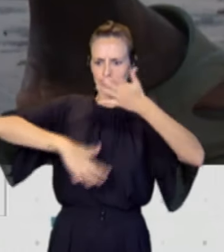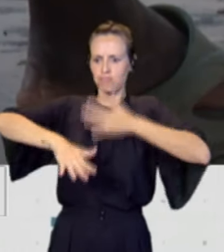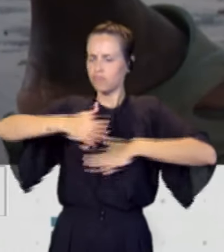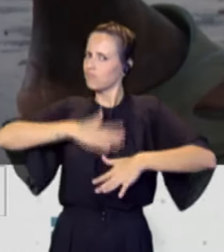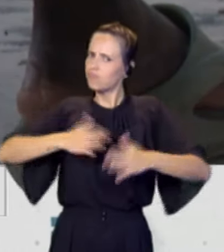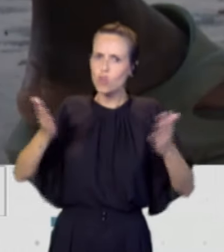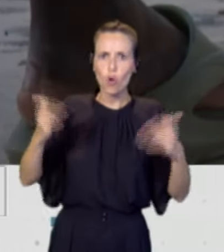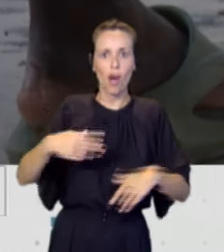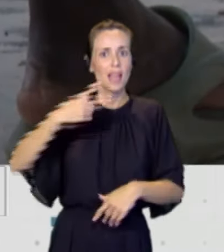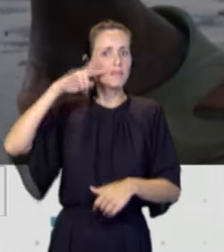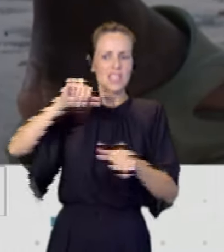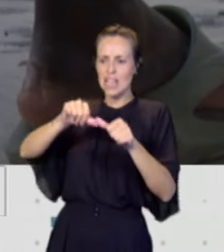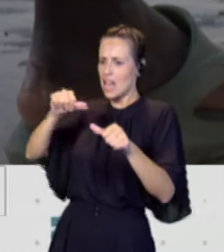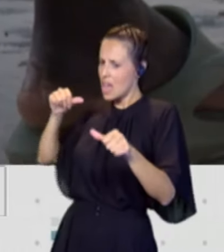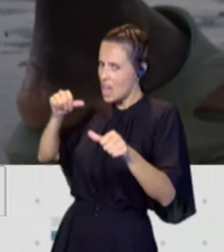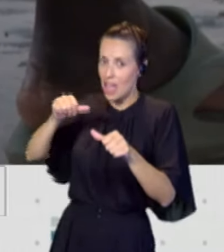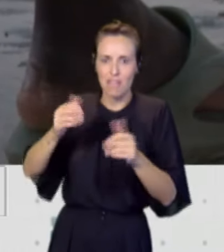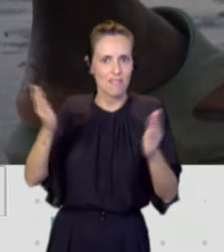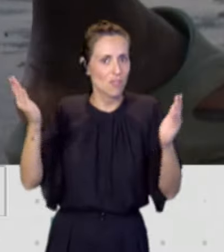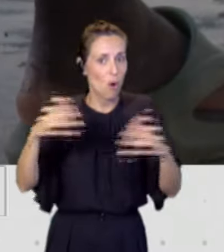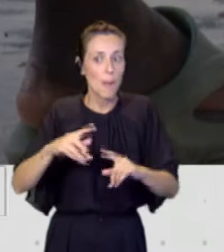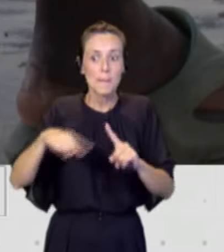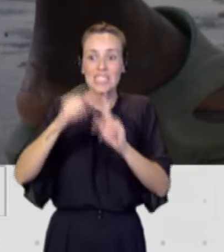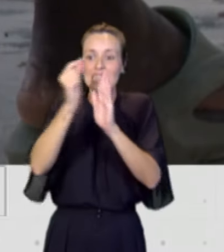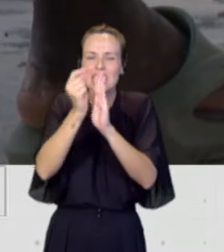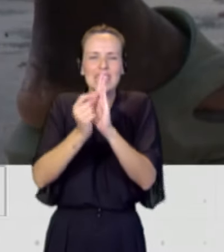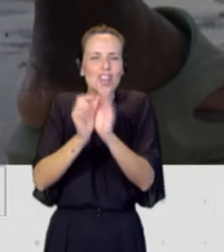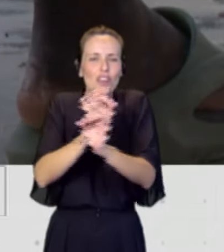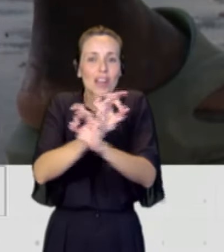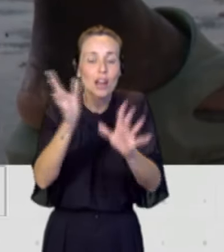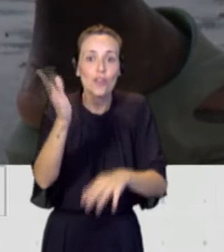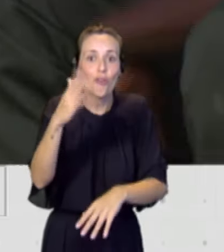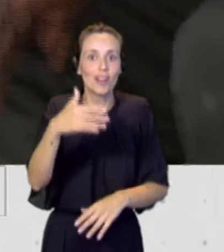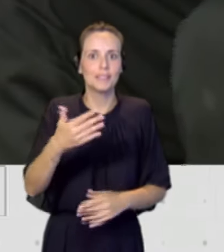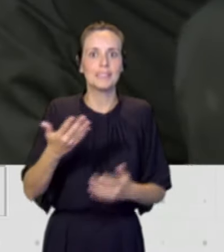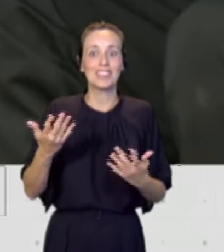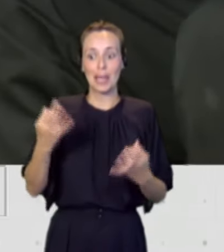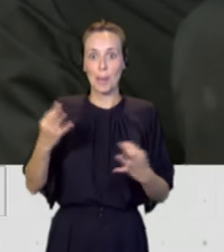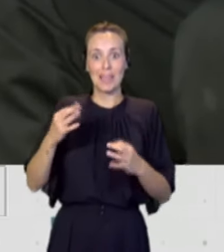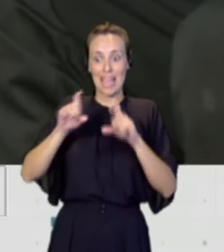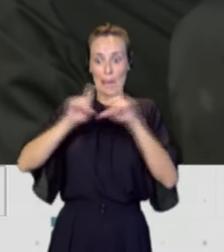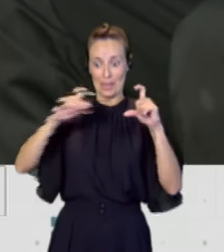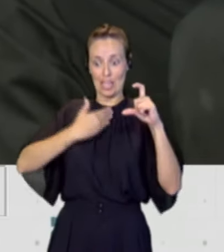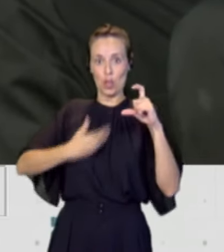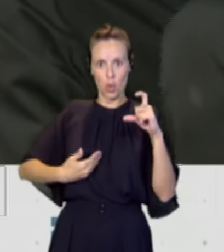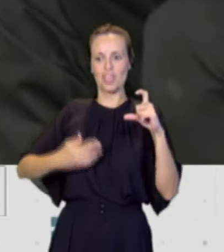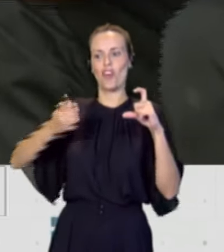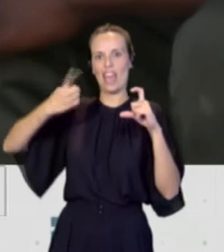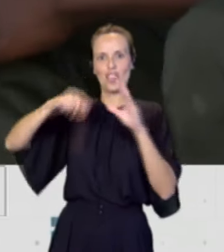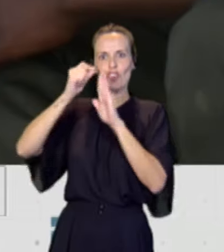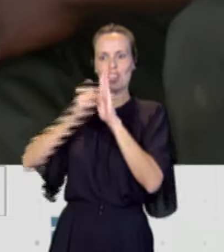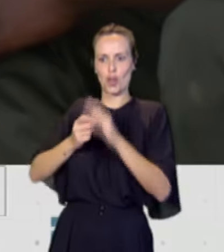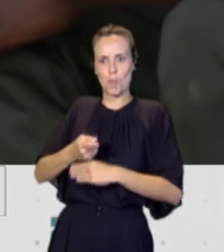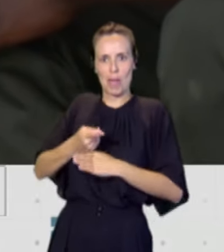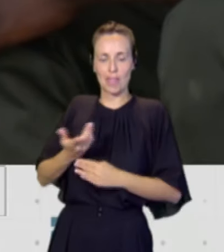y a unos criterios. Entonces, el criterio válido es el criterio del empleador. Ahí es donde queremos poner el acento.